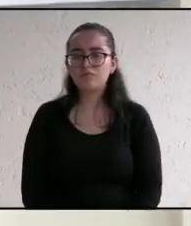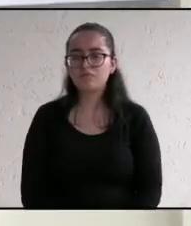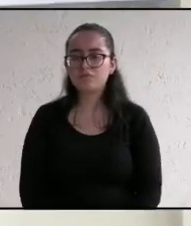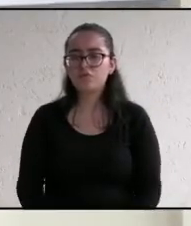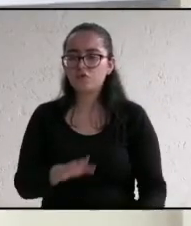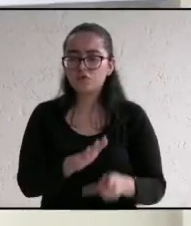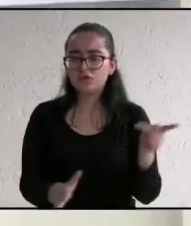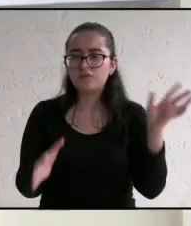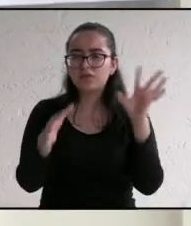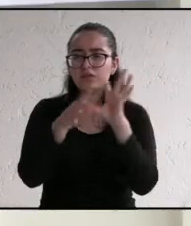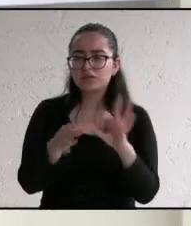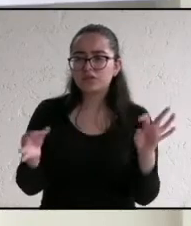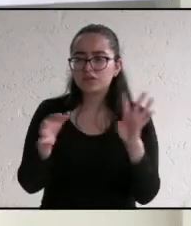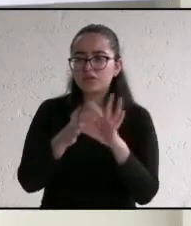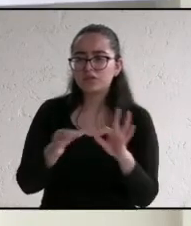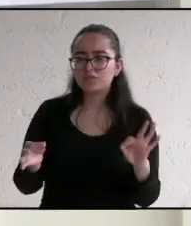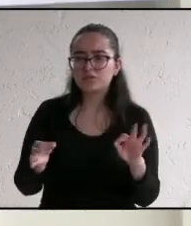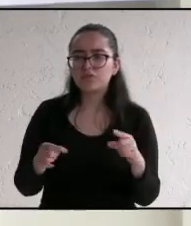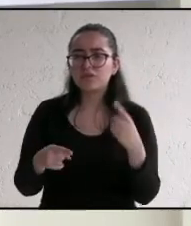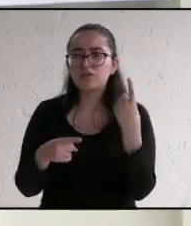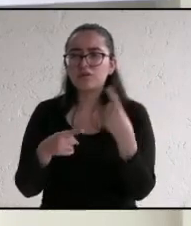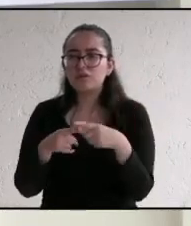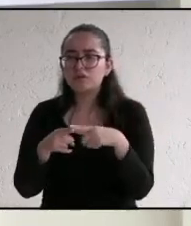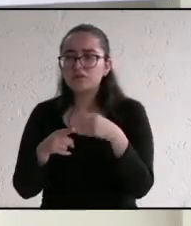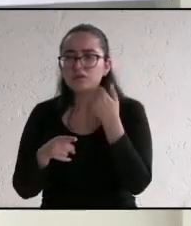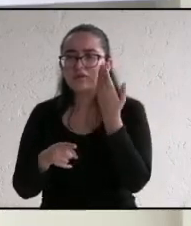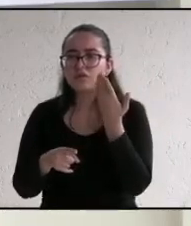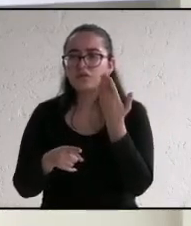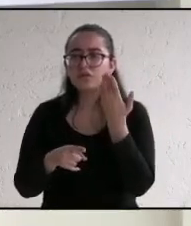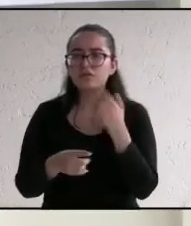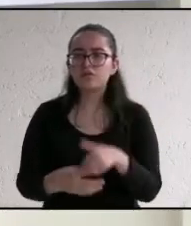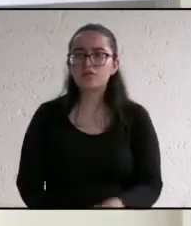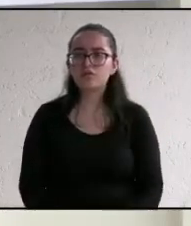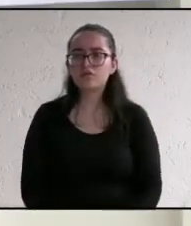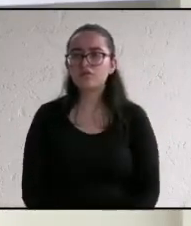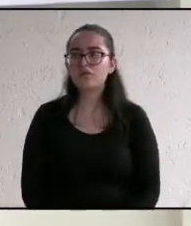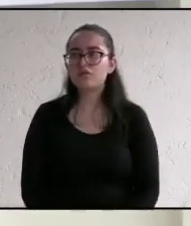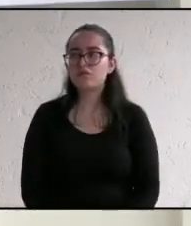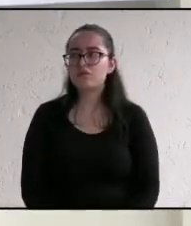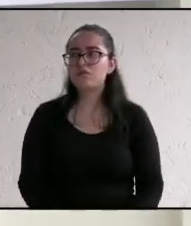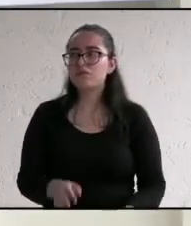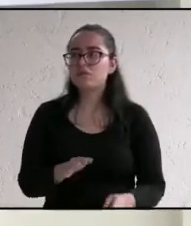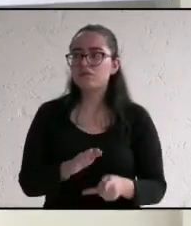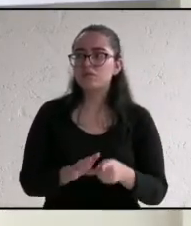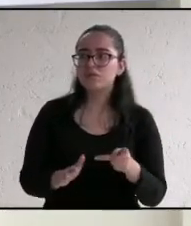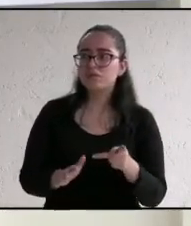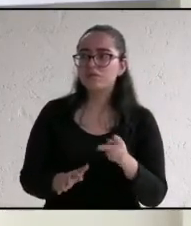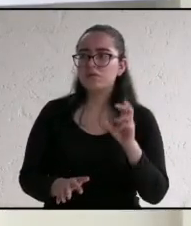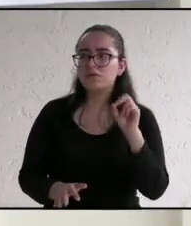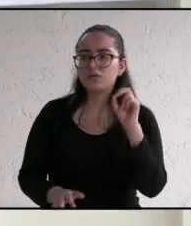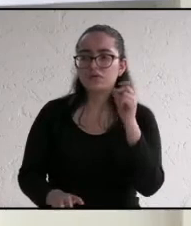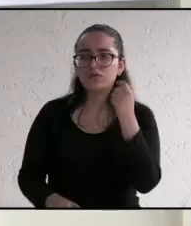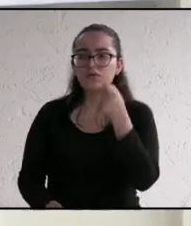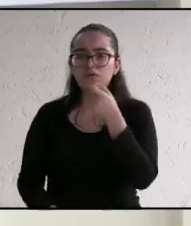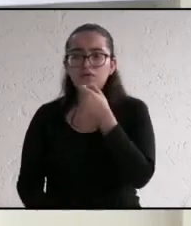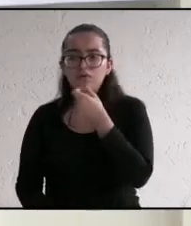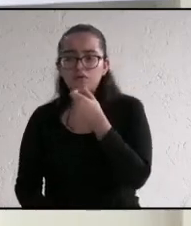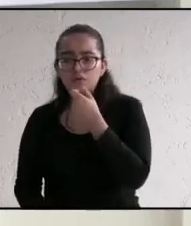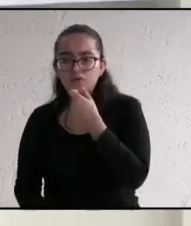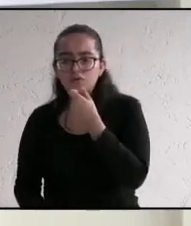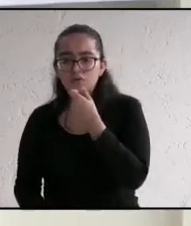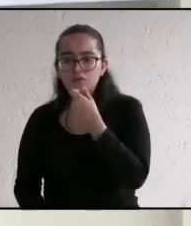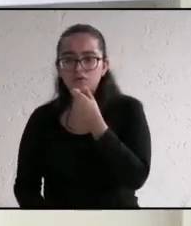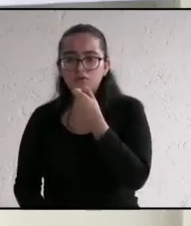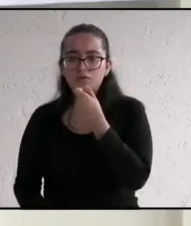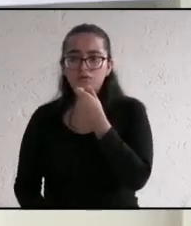réplicas y contrarréplicas. Nuevamente les comento que tendrán un periodo de 30 segundos en este segmento de réplicas